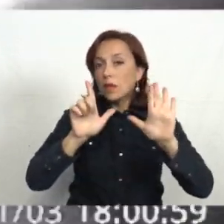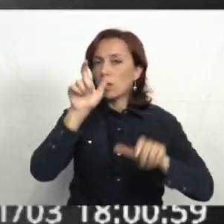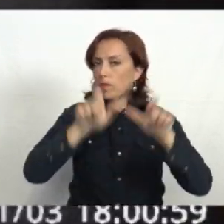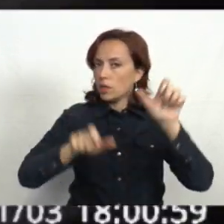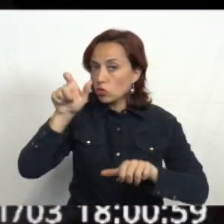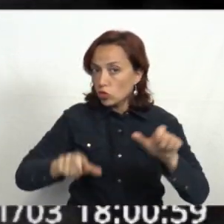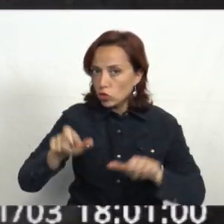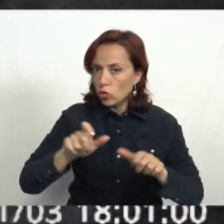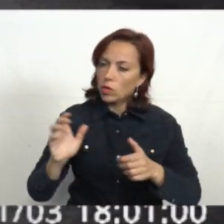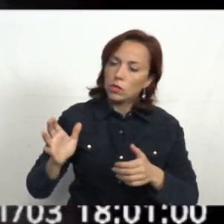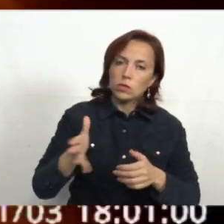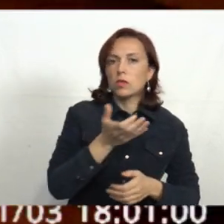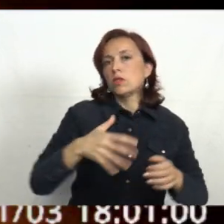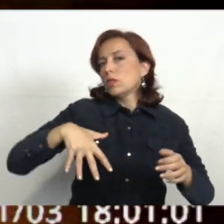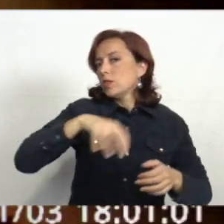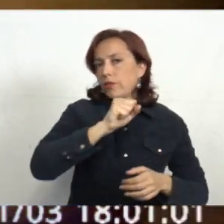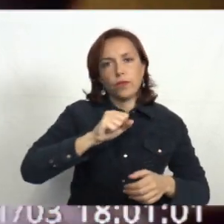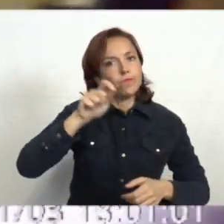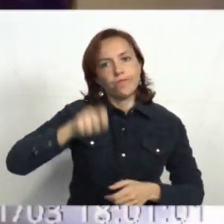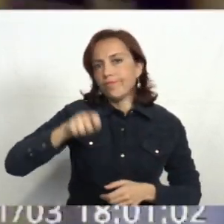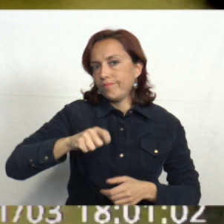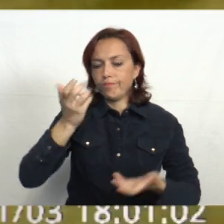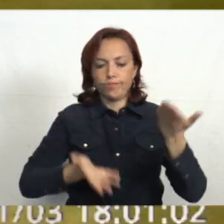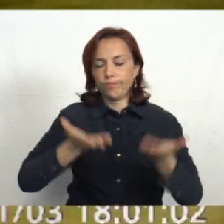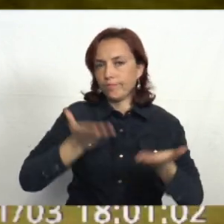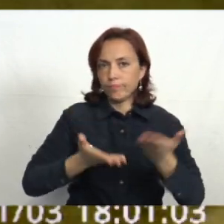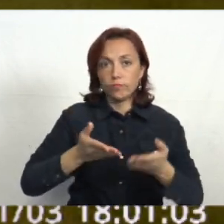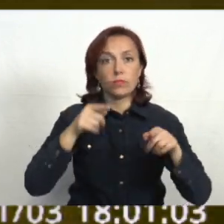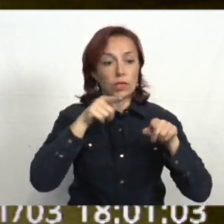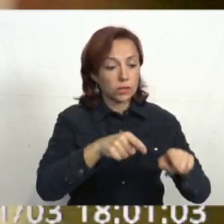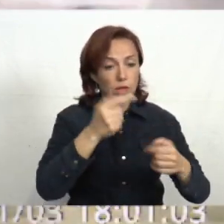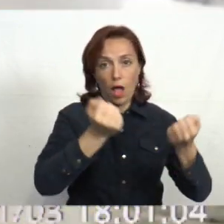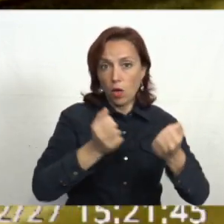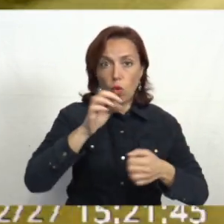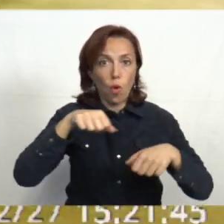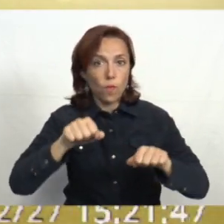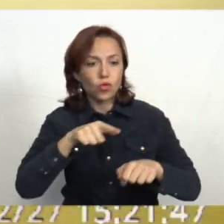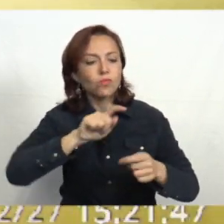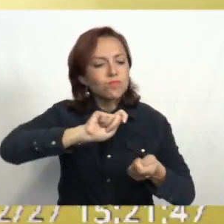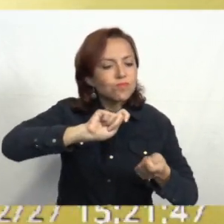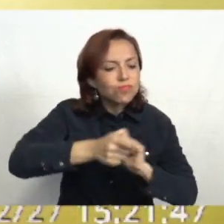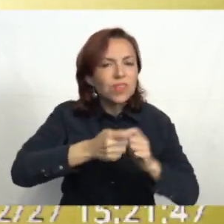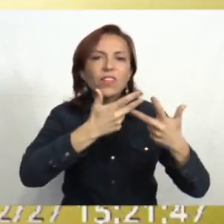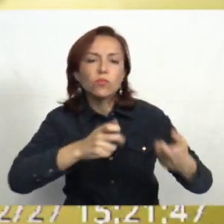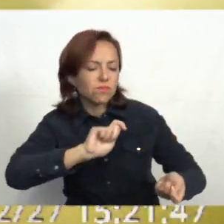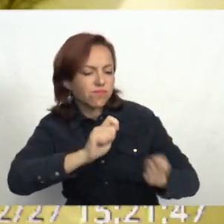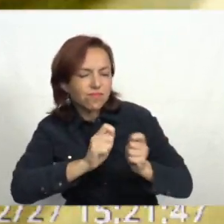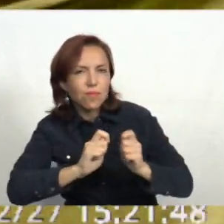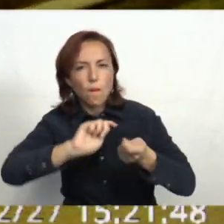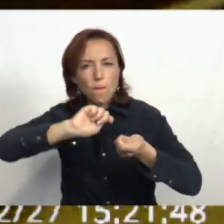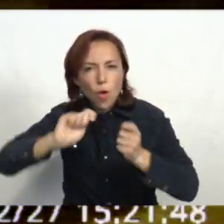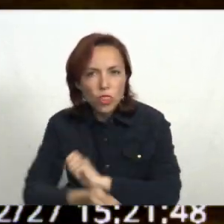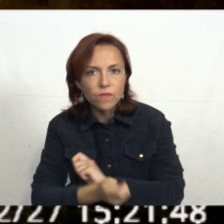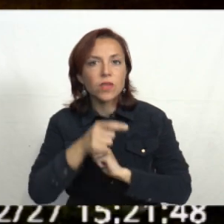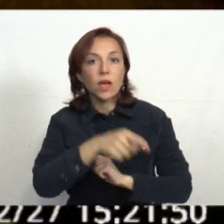ante la justicia. Particularmente, estos vehículos que son utilizados para las picadas están modificados en su estructura, lo que